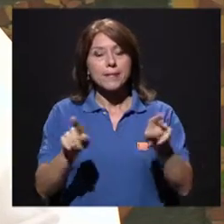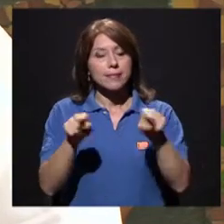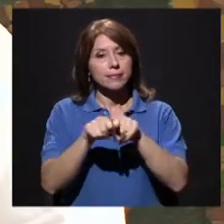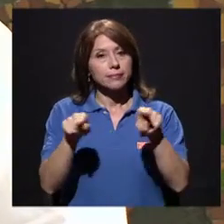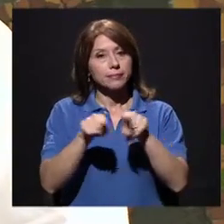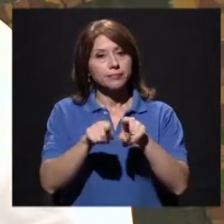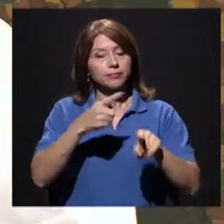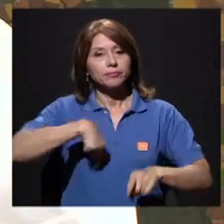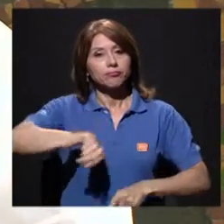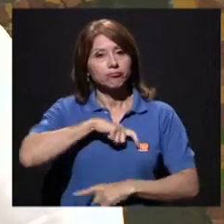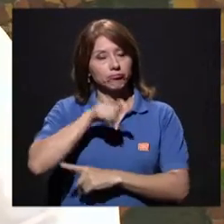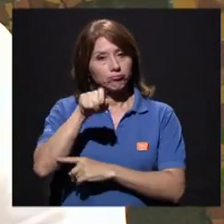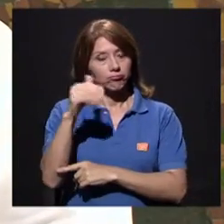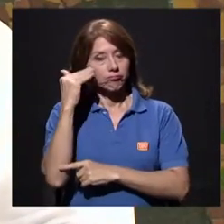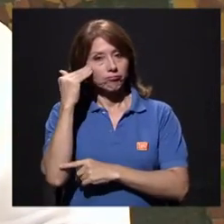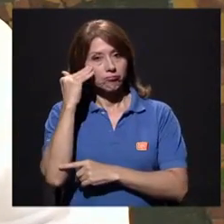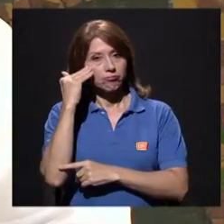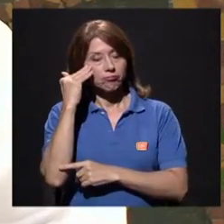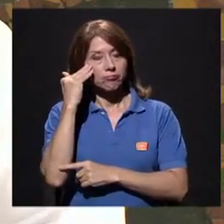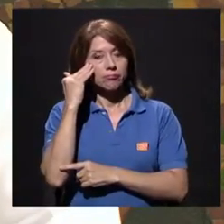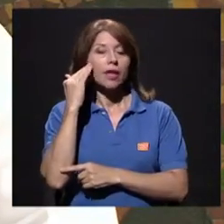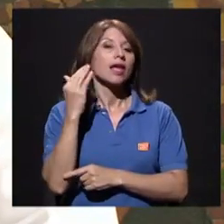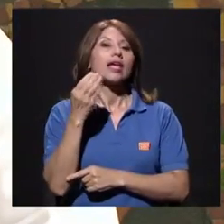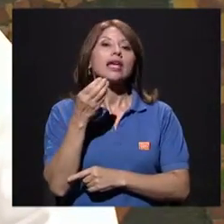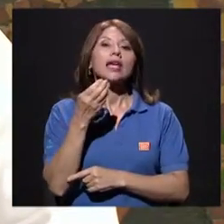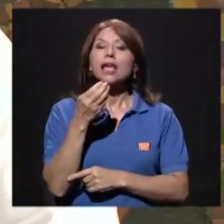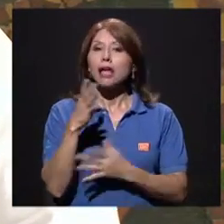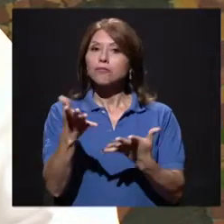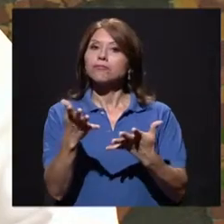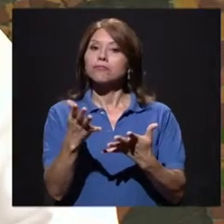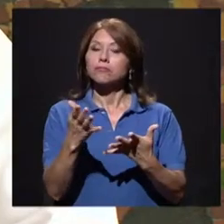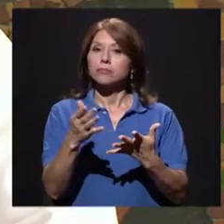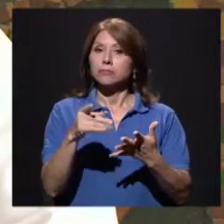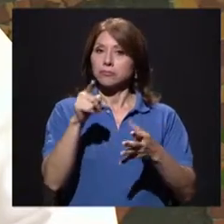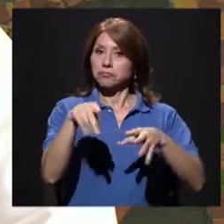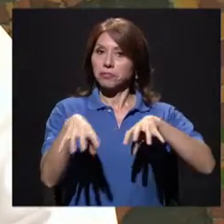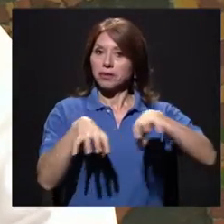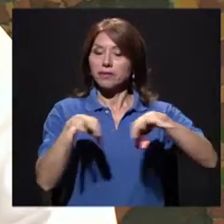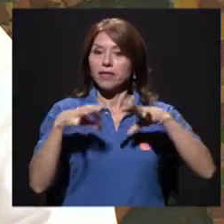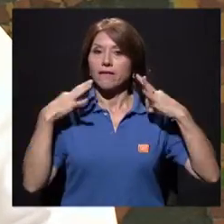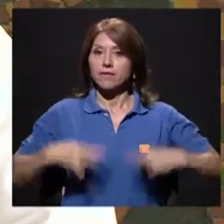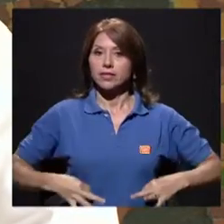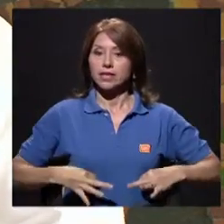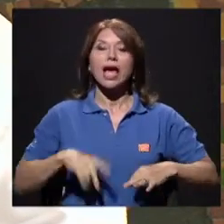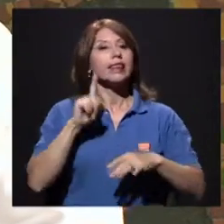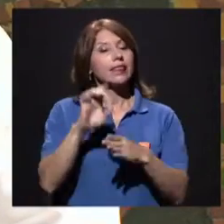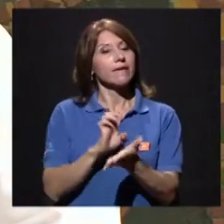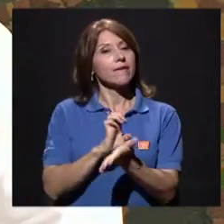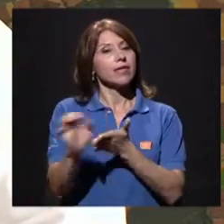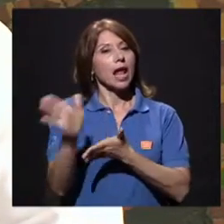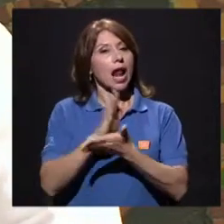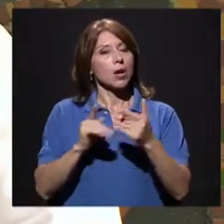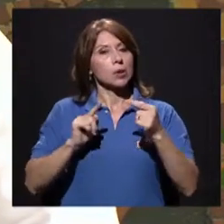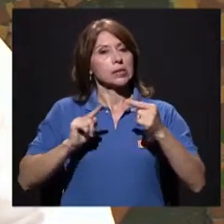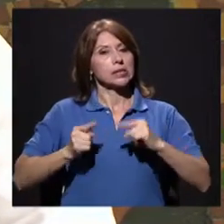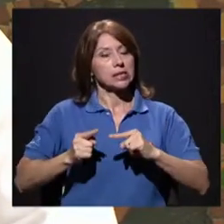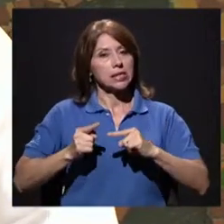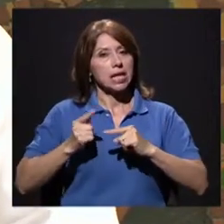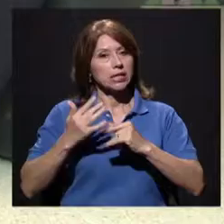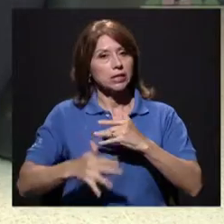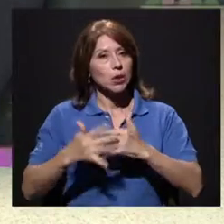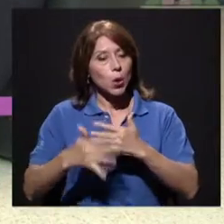pero también tenemos que saber que como parte de esta actividad física, pues hay que evitar las lesiones Fabiola.